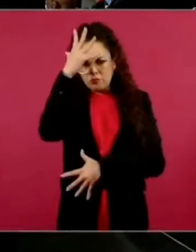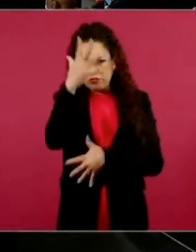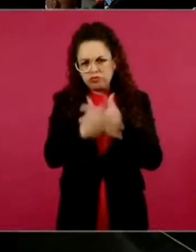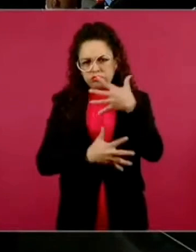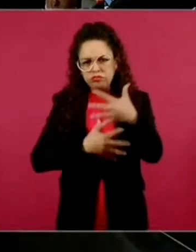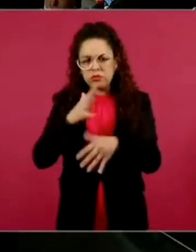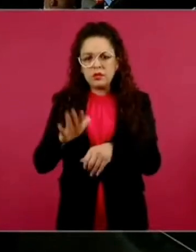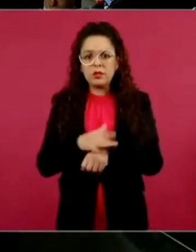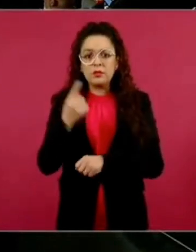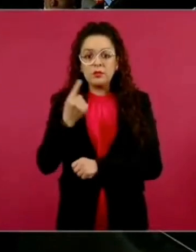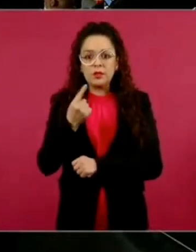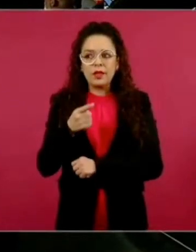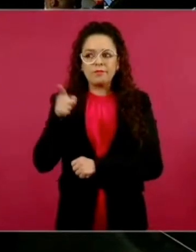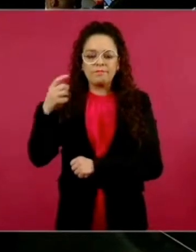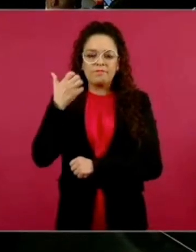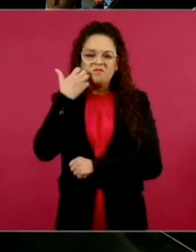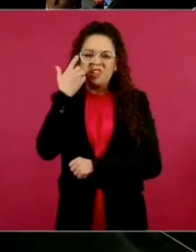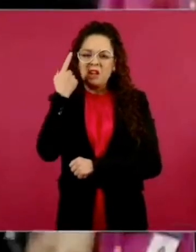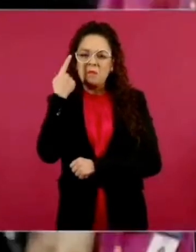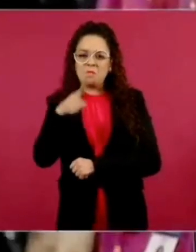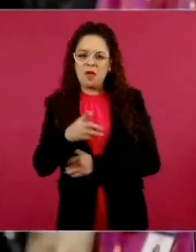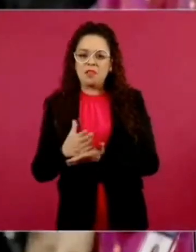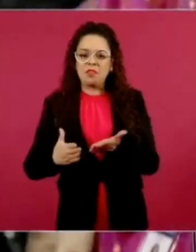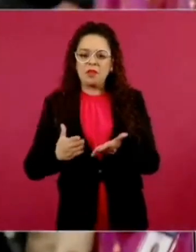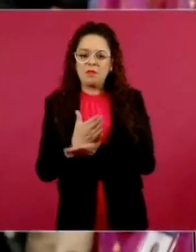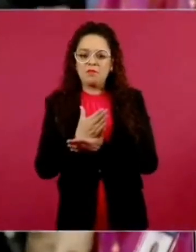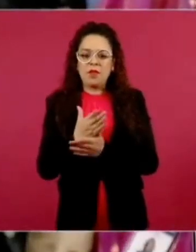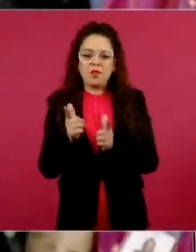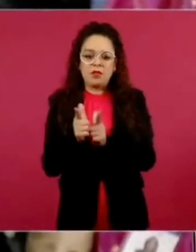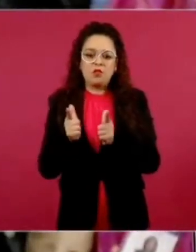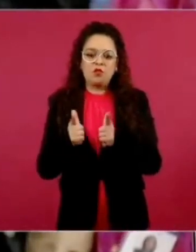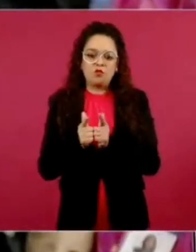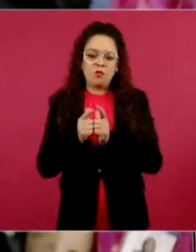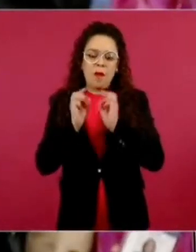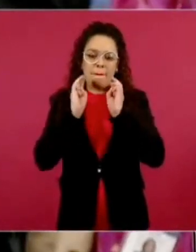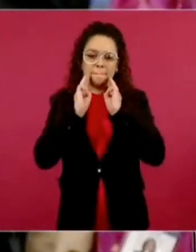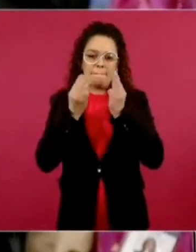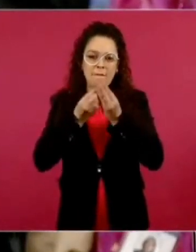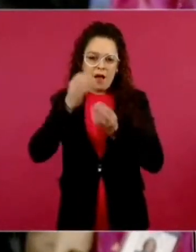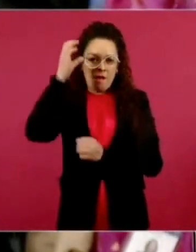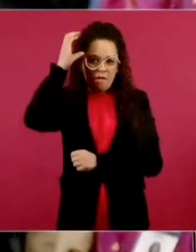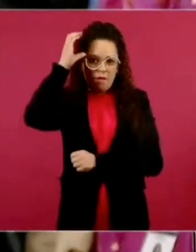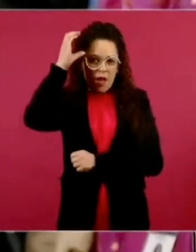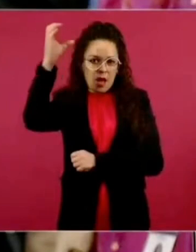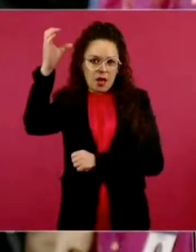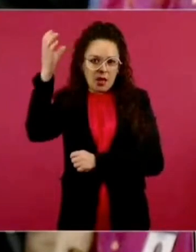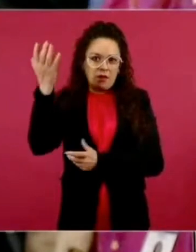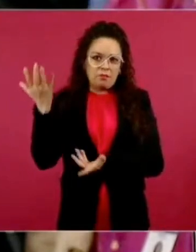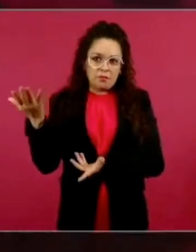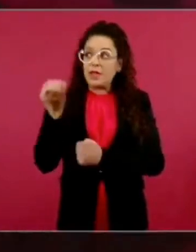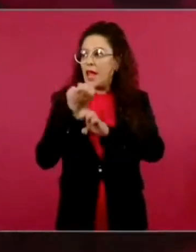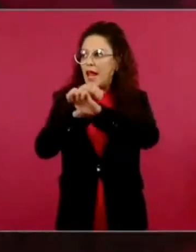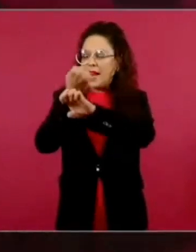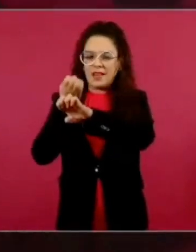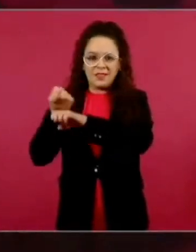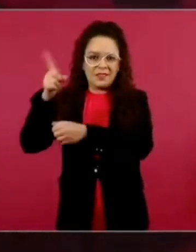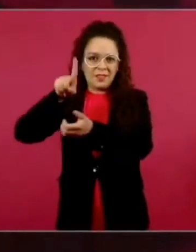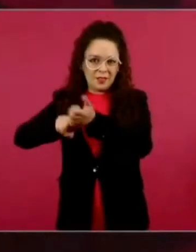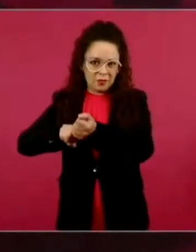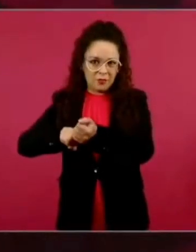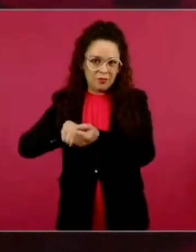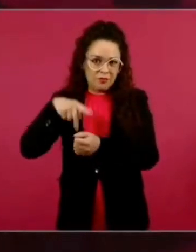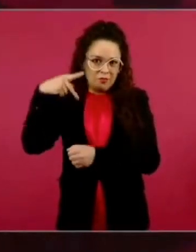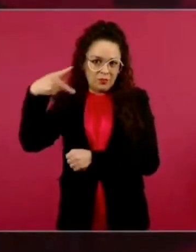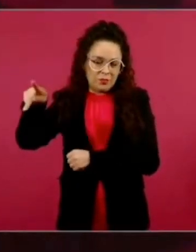imposición de los grupos criminales, principalmente en las regiones más locales. Sí, que Rosa Aizela les informe,